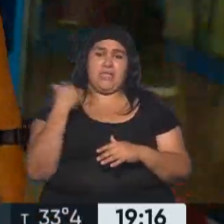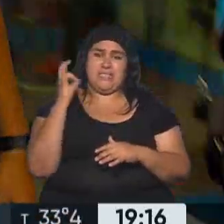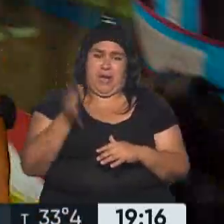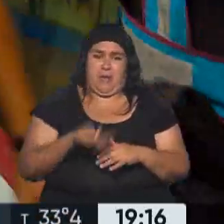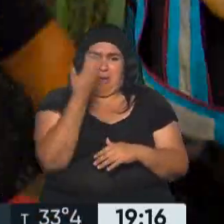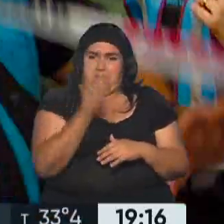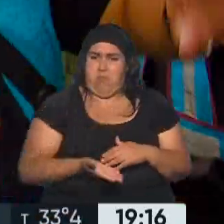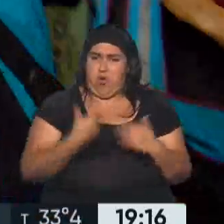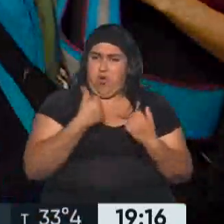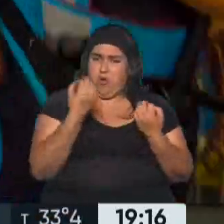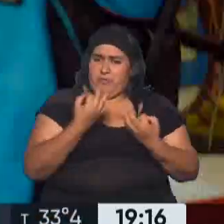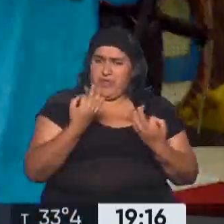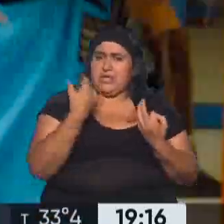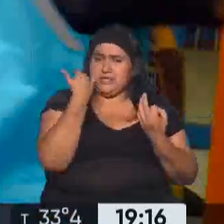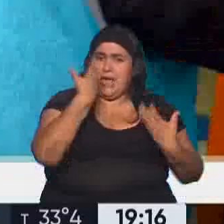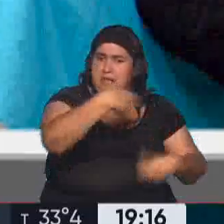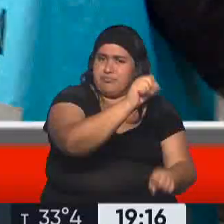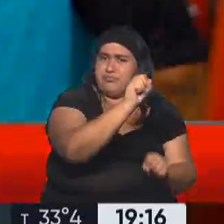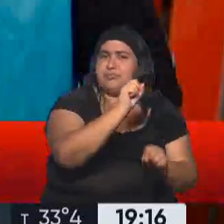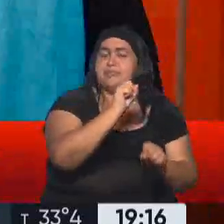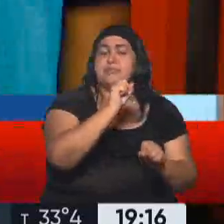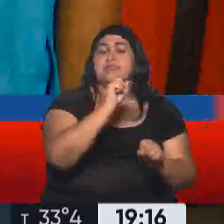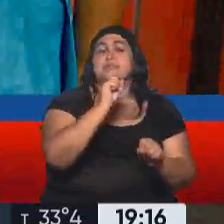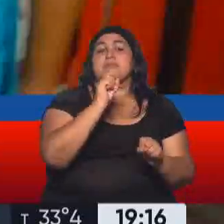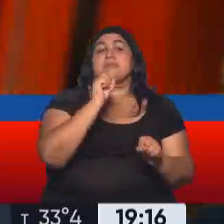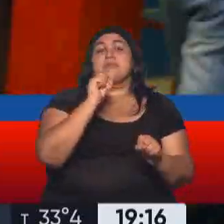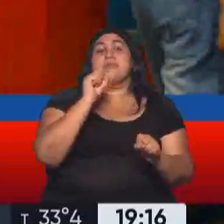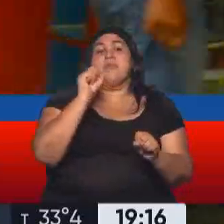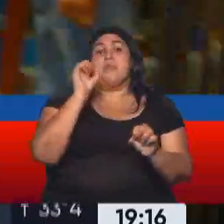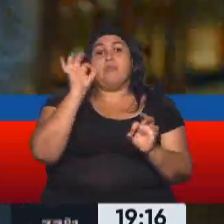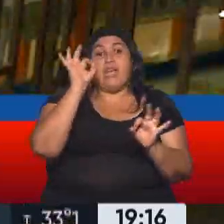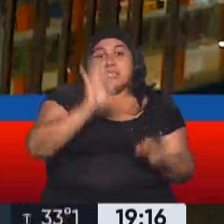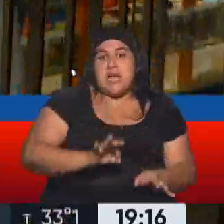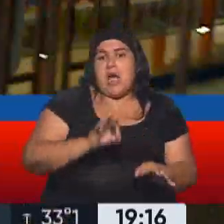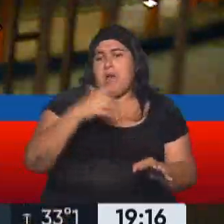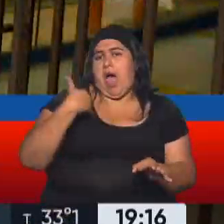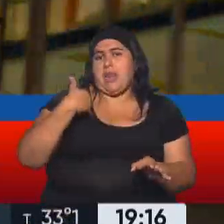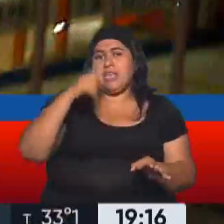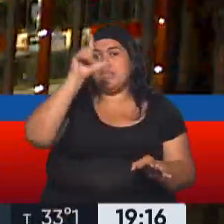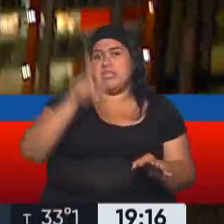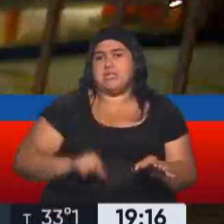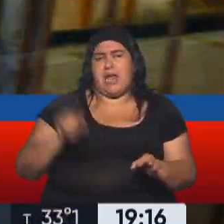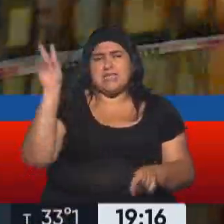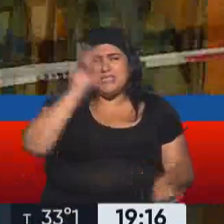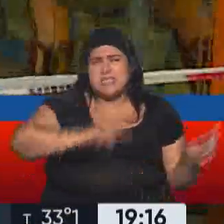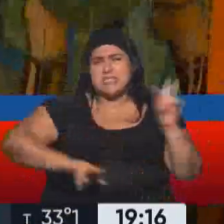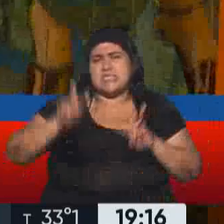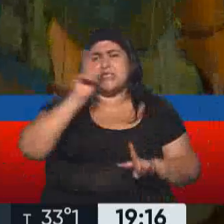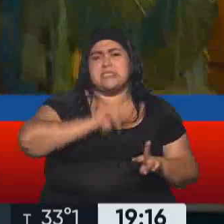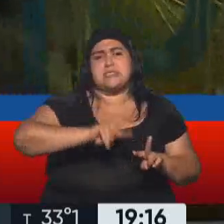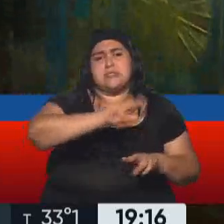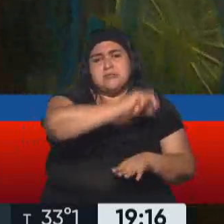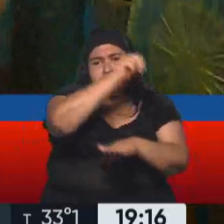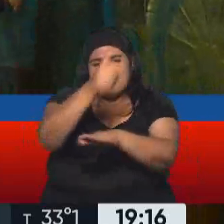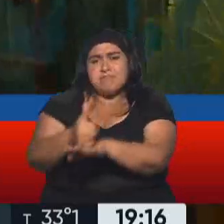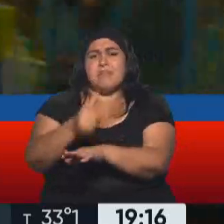que había sido rescatada. Y que llegaba, obviamente, la buscaba todo el país, para dar algunas respuestas ante